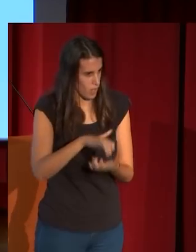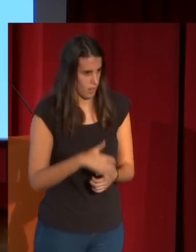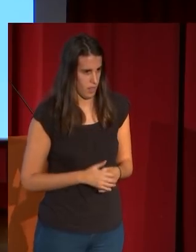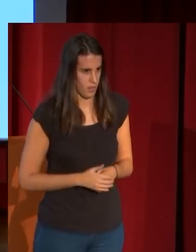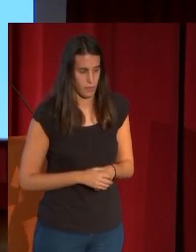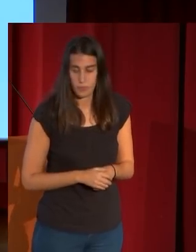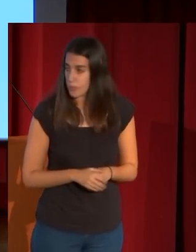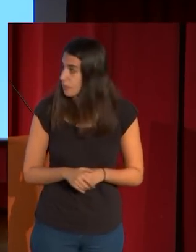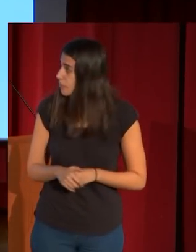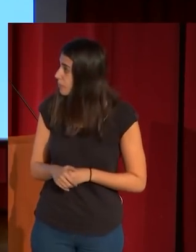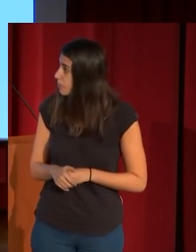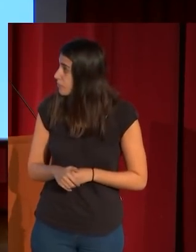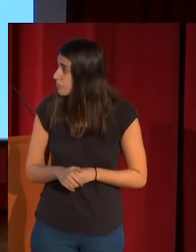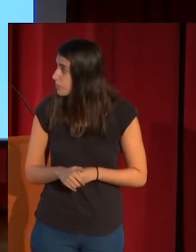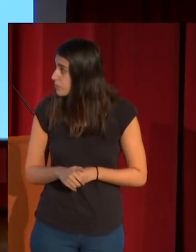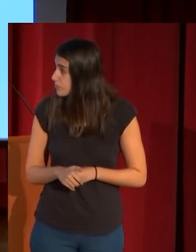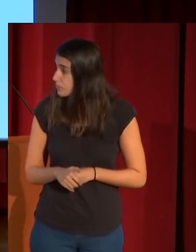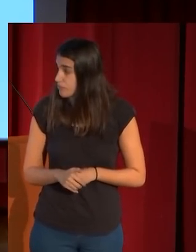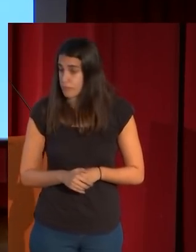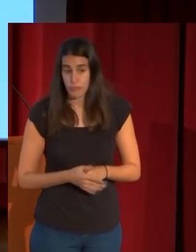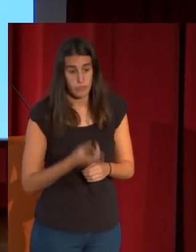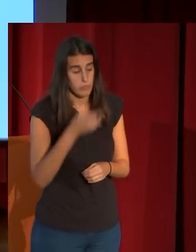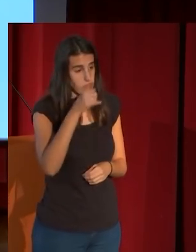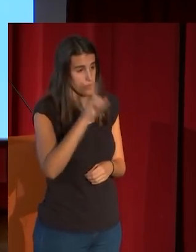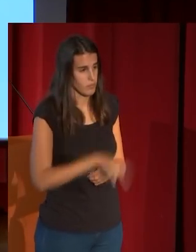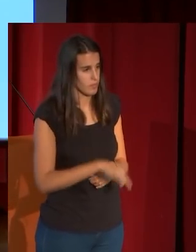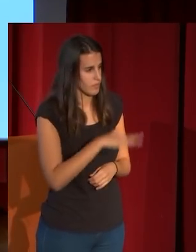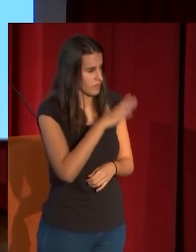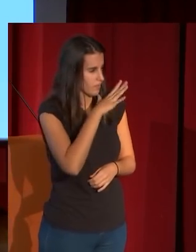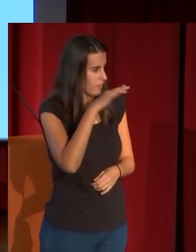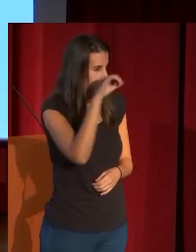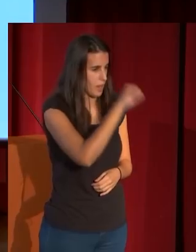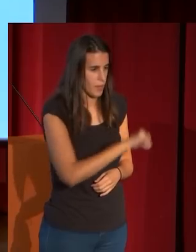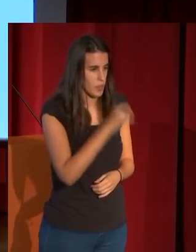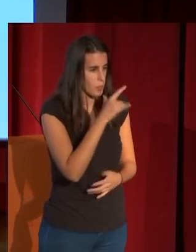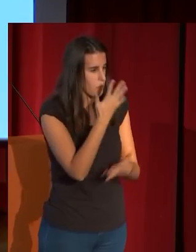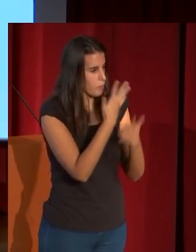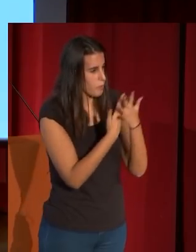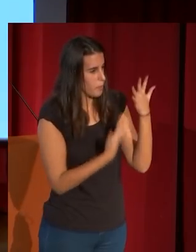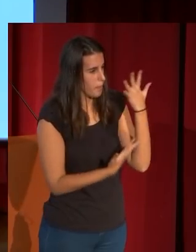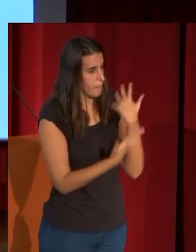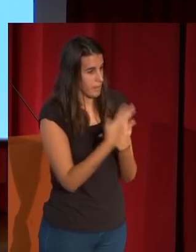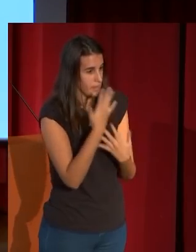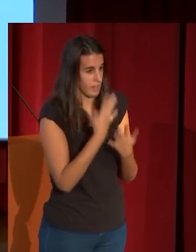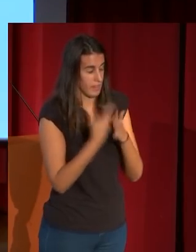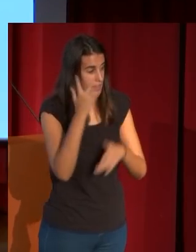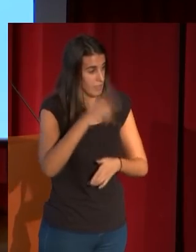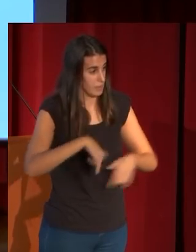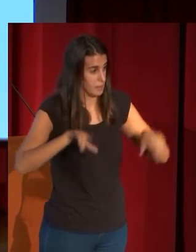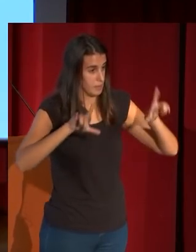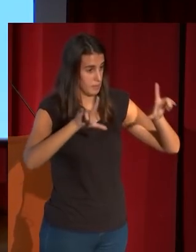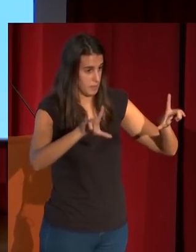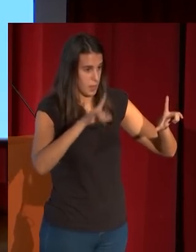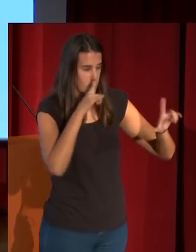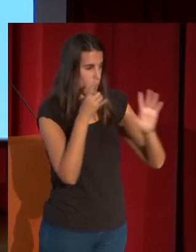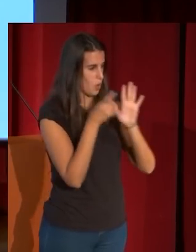extremos son en el caso de Goya. Y también una extraordinaria combinación que se da también en Goya entre